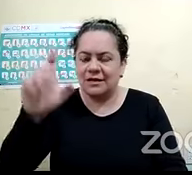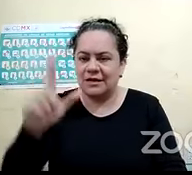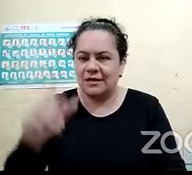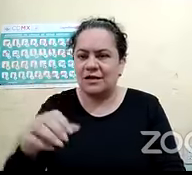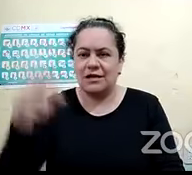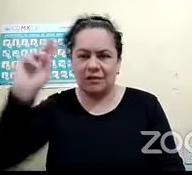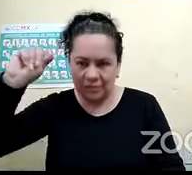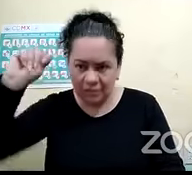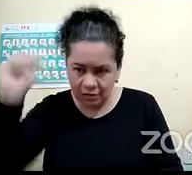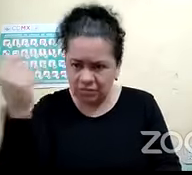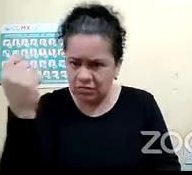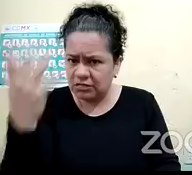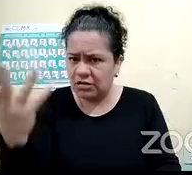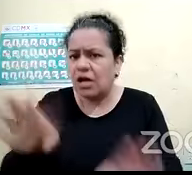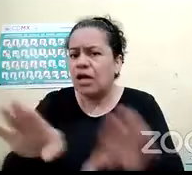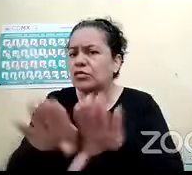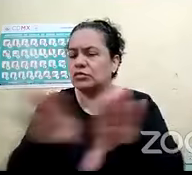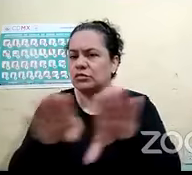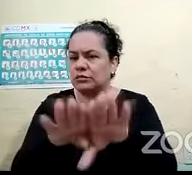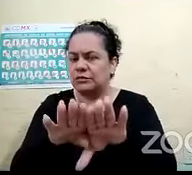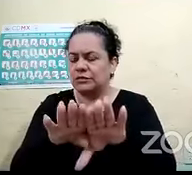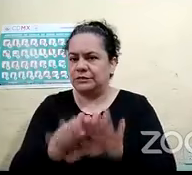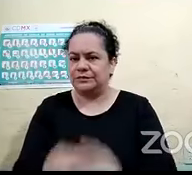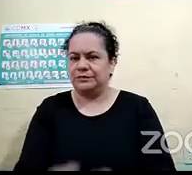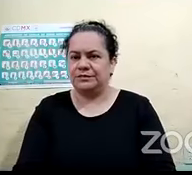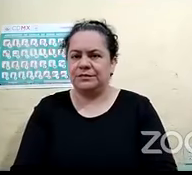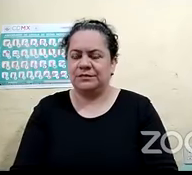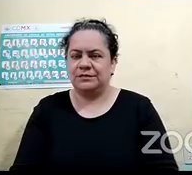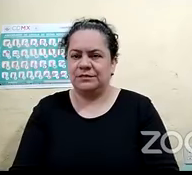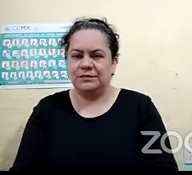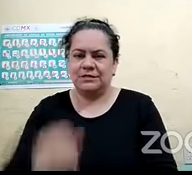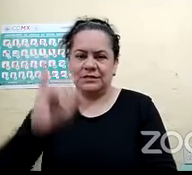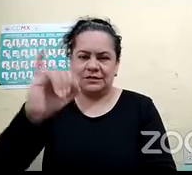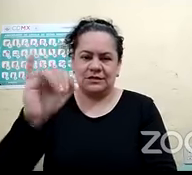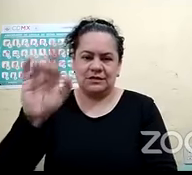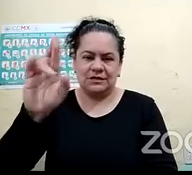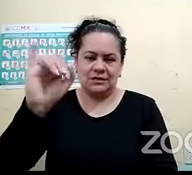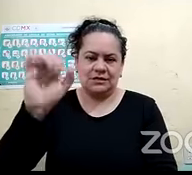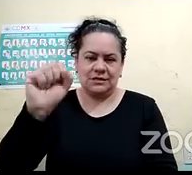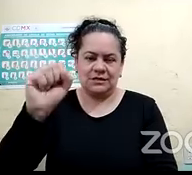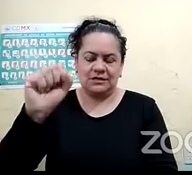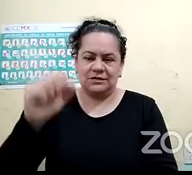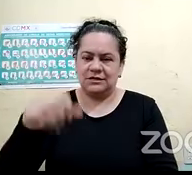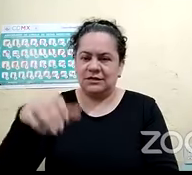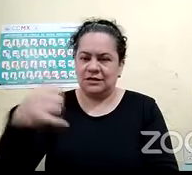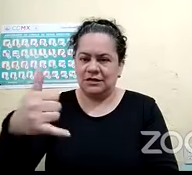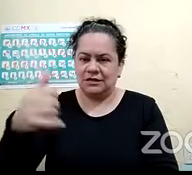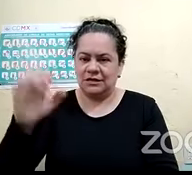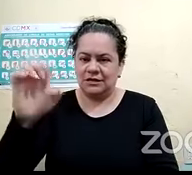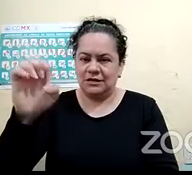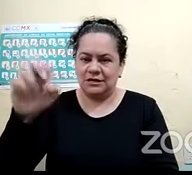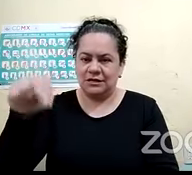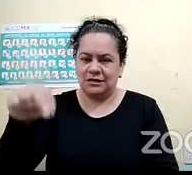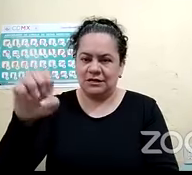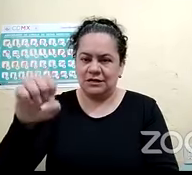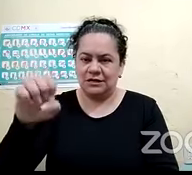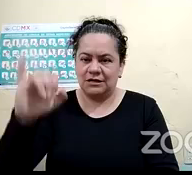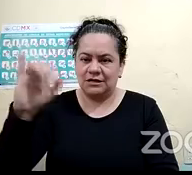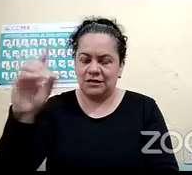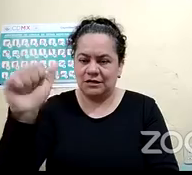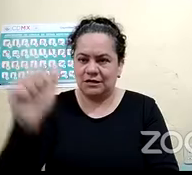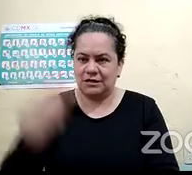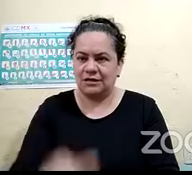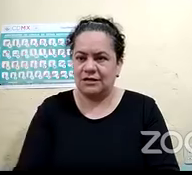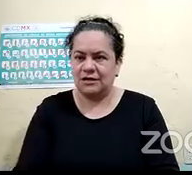Porque, bueno, es tanto Iris como Eneida, que son expertas en braille, ellas saben, ¿no? Los seis